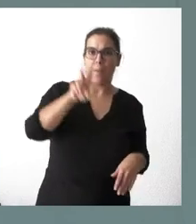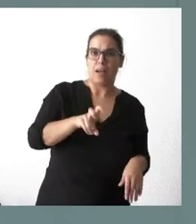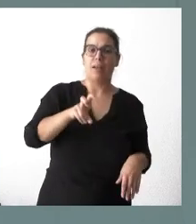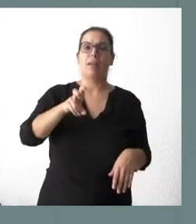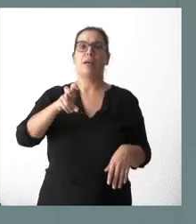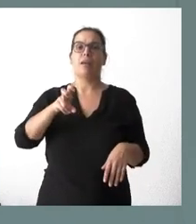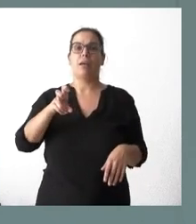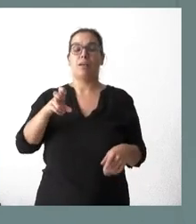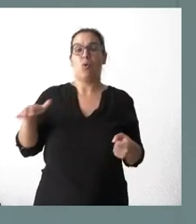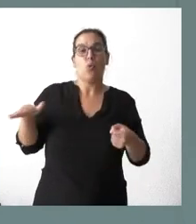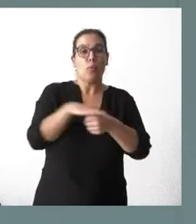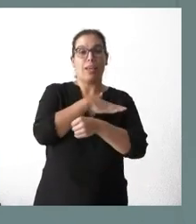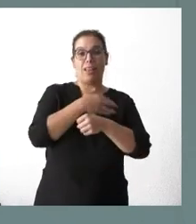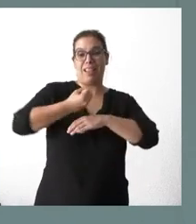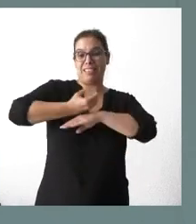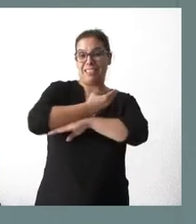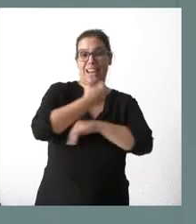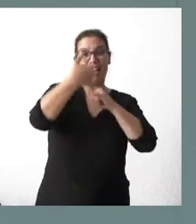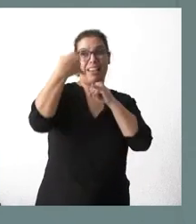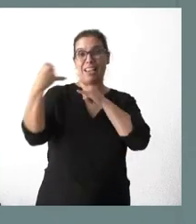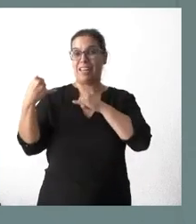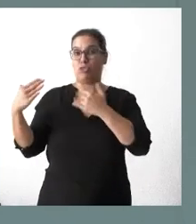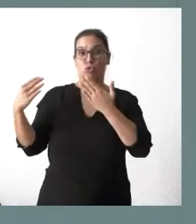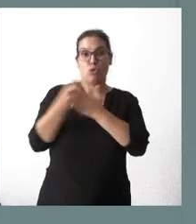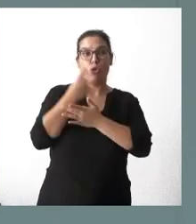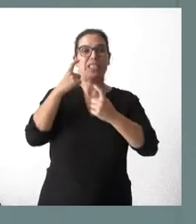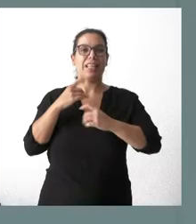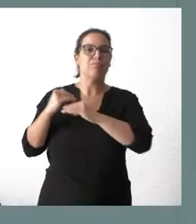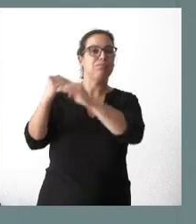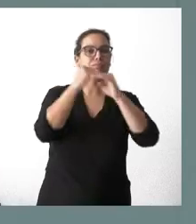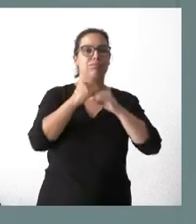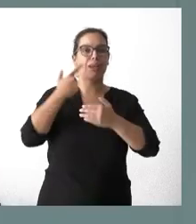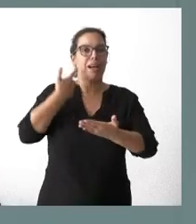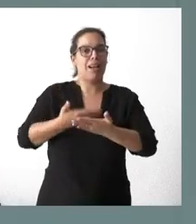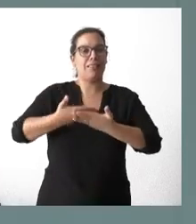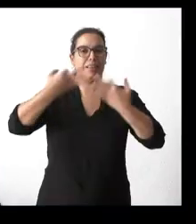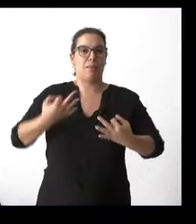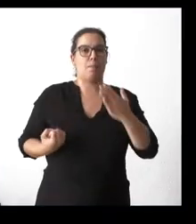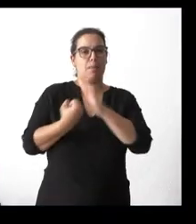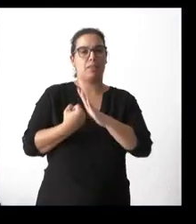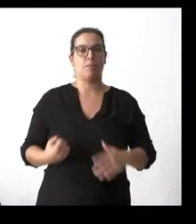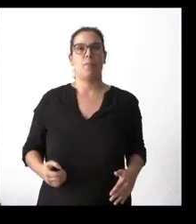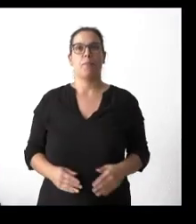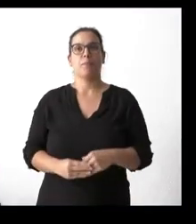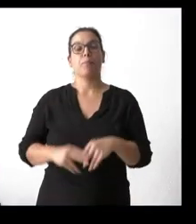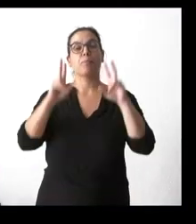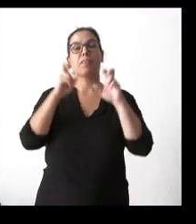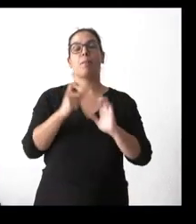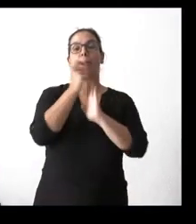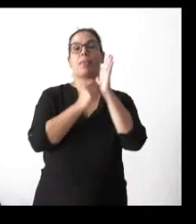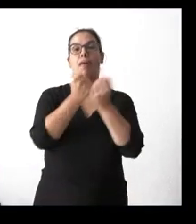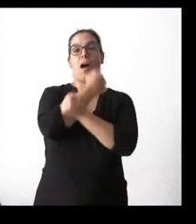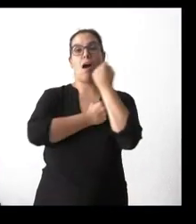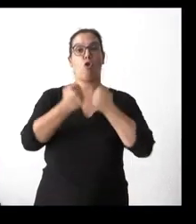a todas las líneas y con el mayor nivel de equidad y de garantía posible. Sobre las medidas de ahorro energético que han